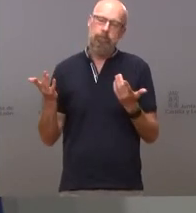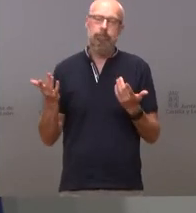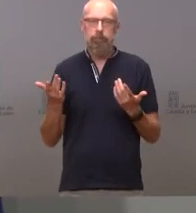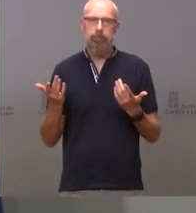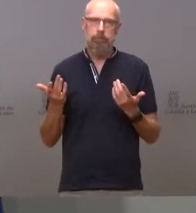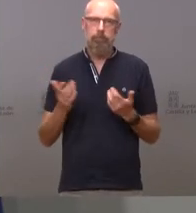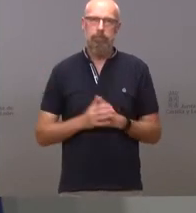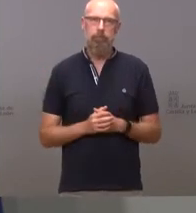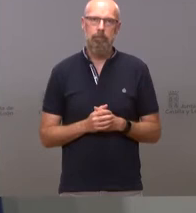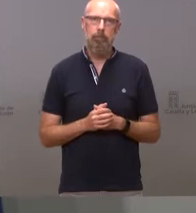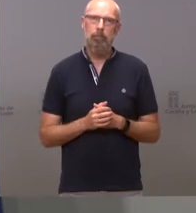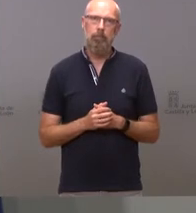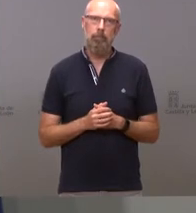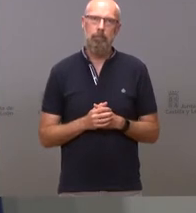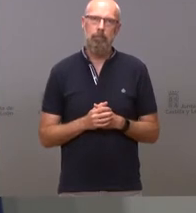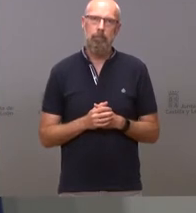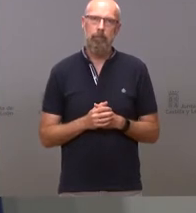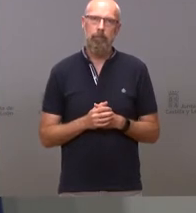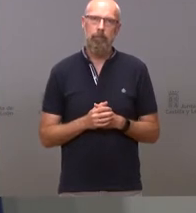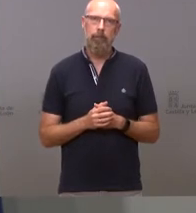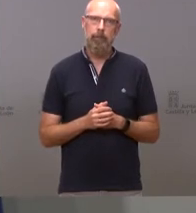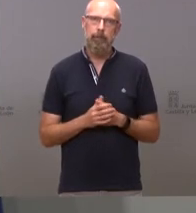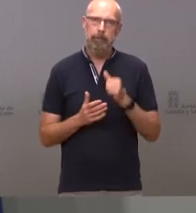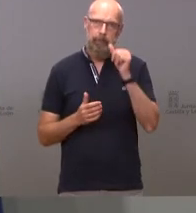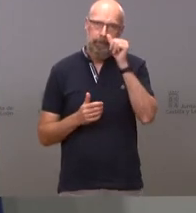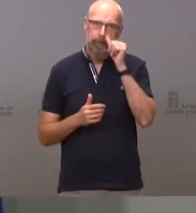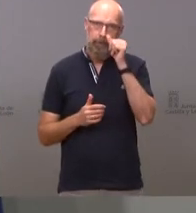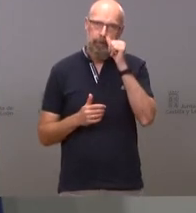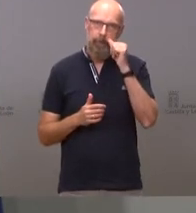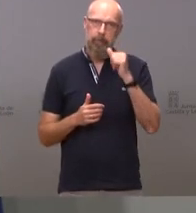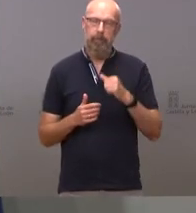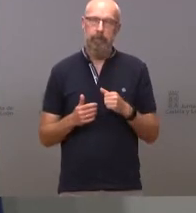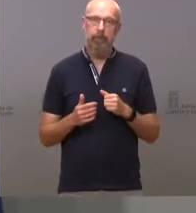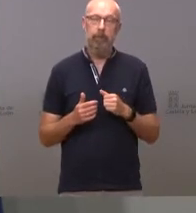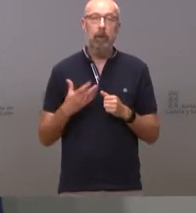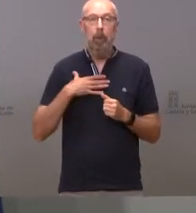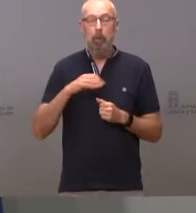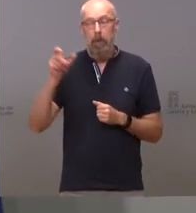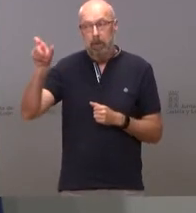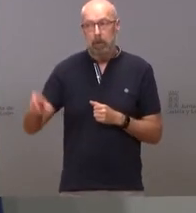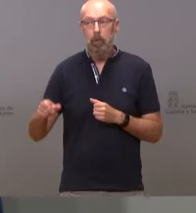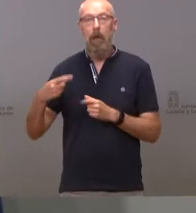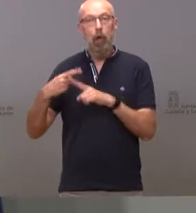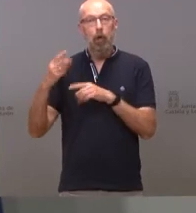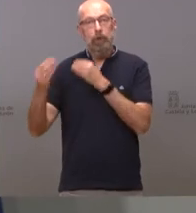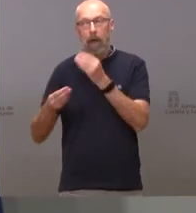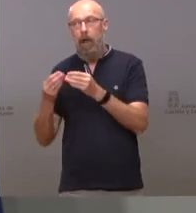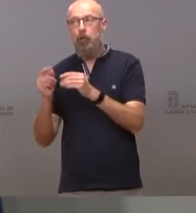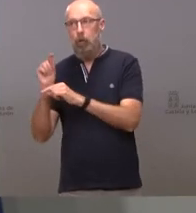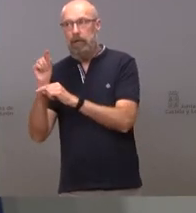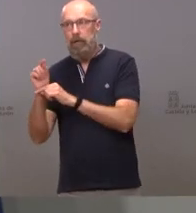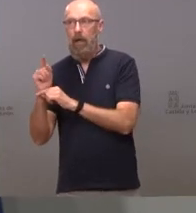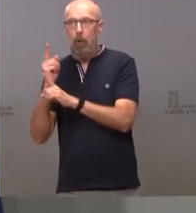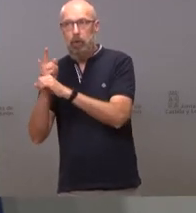muchas de las cosas probablemente que haya hecho dicho Tony Cantó pero desde luego tampoco comparto muchísimo menos